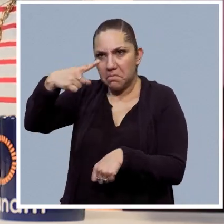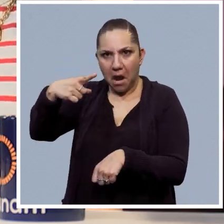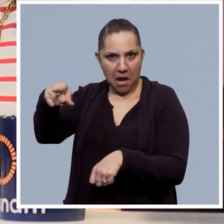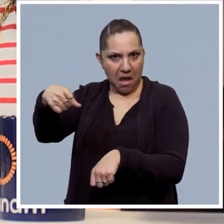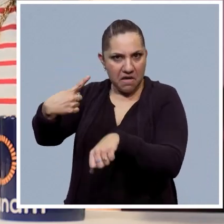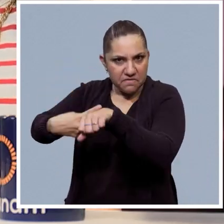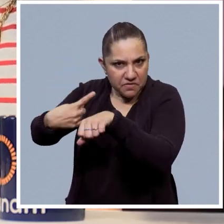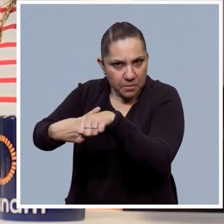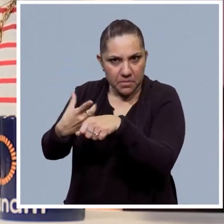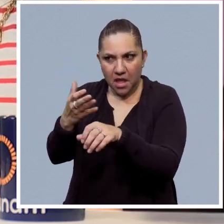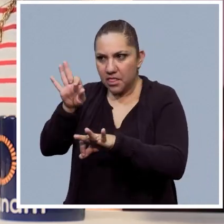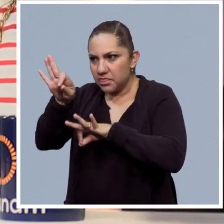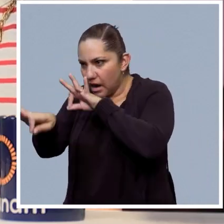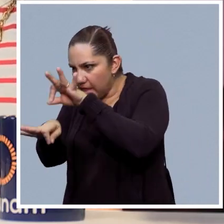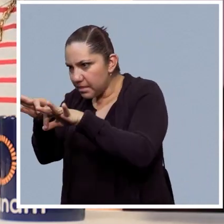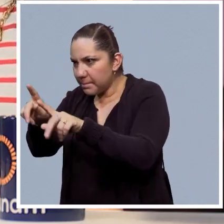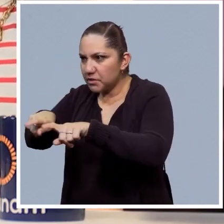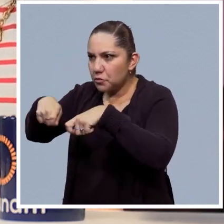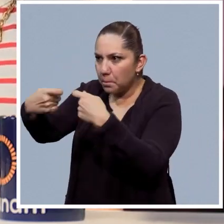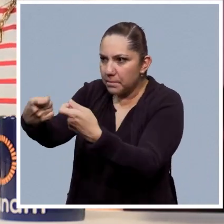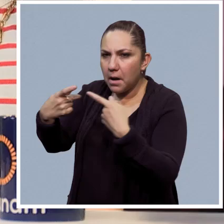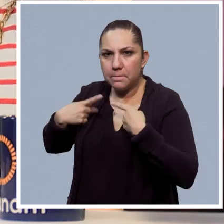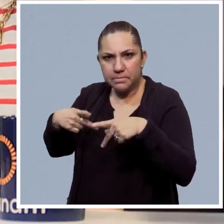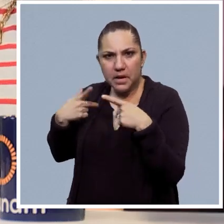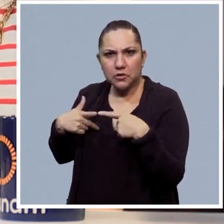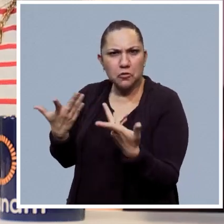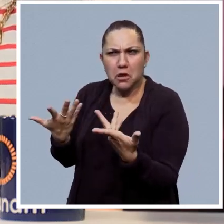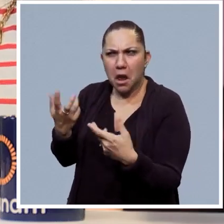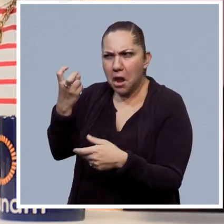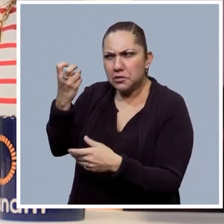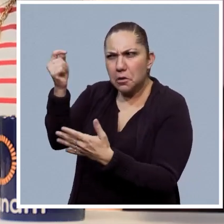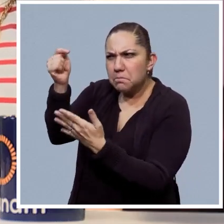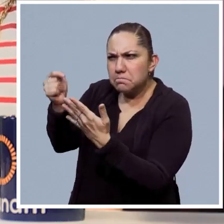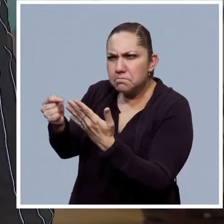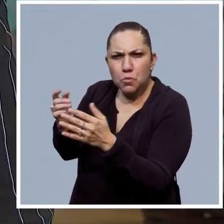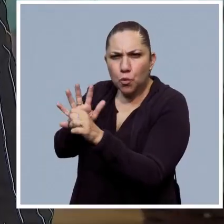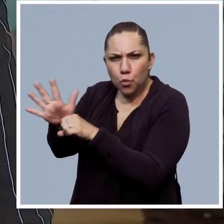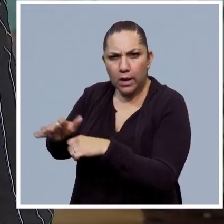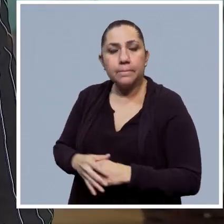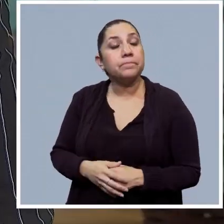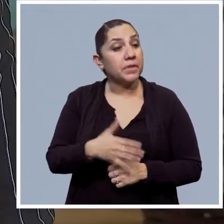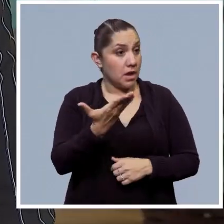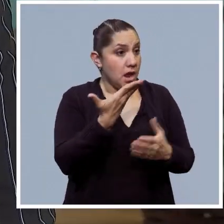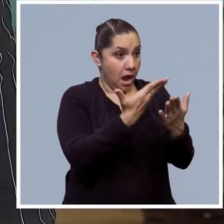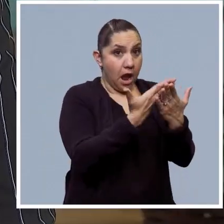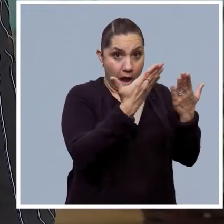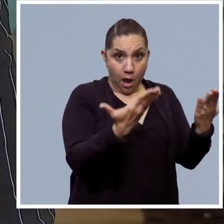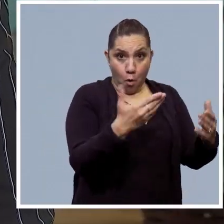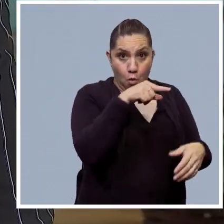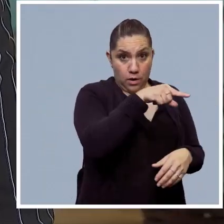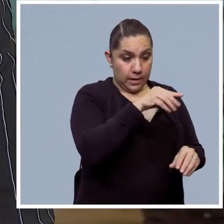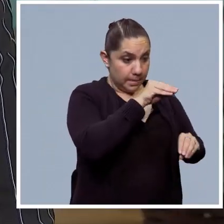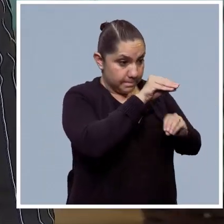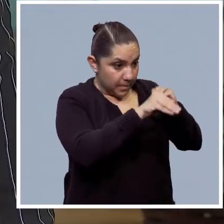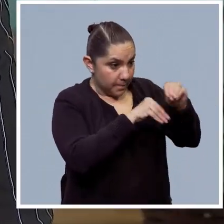enfermedades en algunas personas? ¿Dónde lo encontramos ahí particularmente? Justo ya hay desarrollos de algoritmos para tratamiento de cáncer. Por